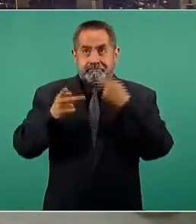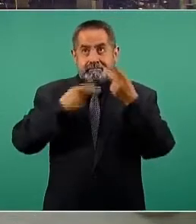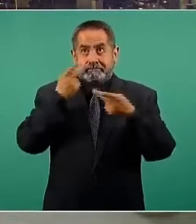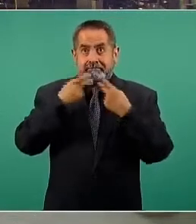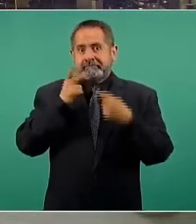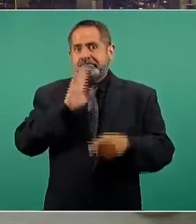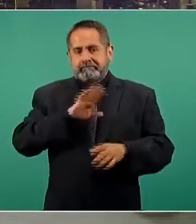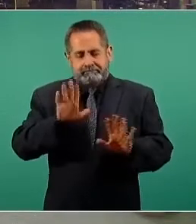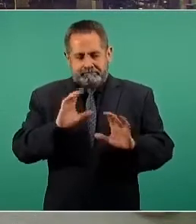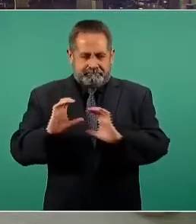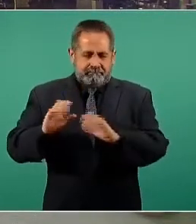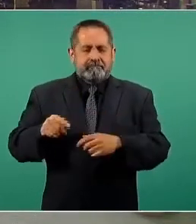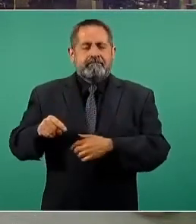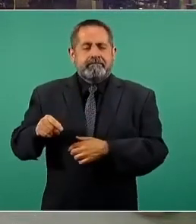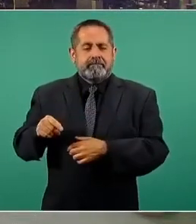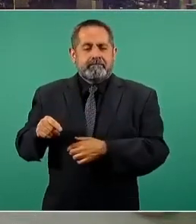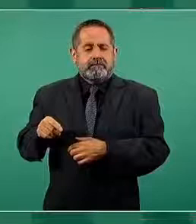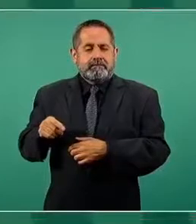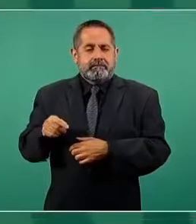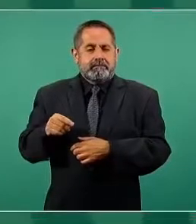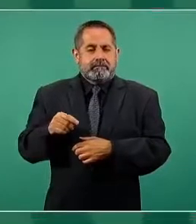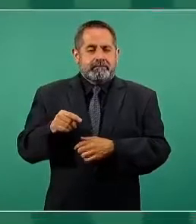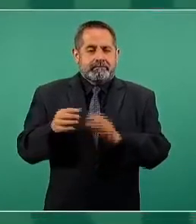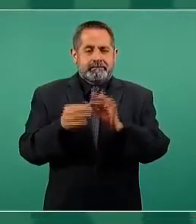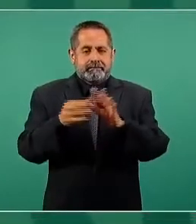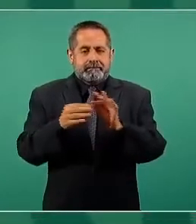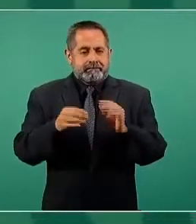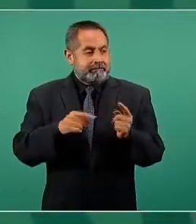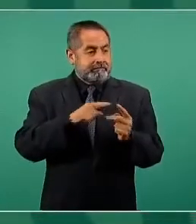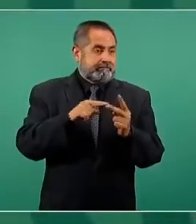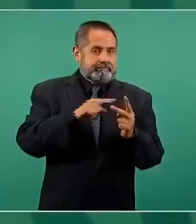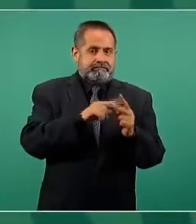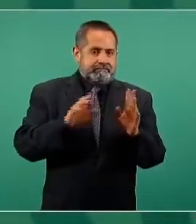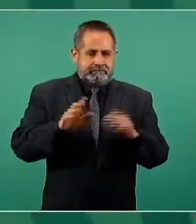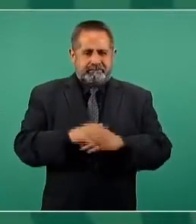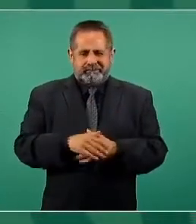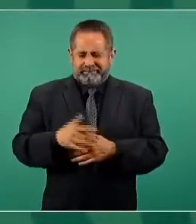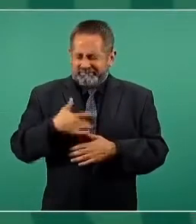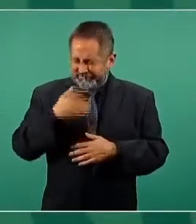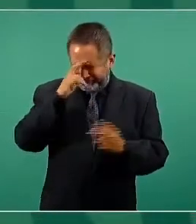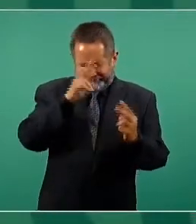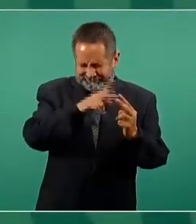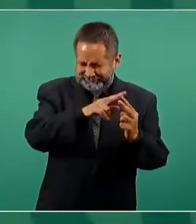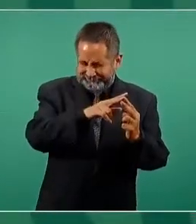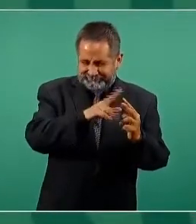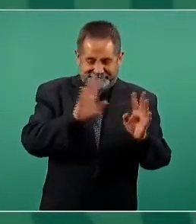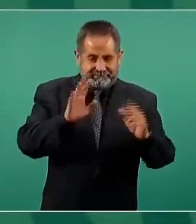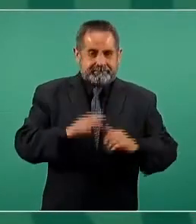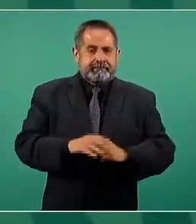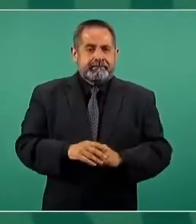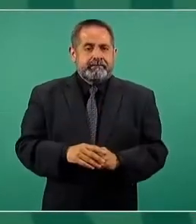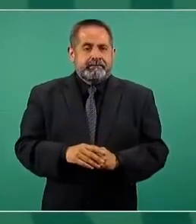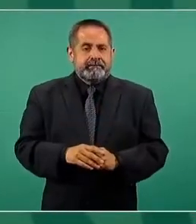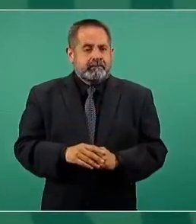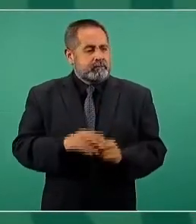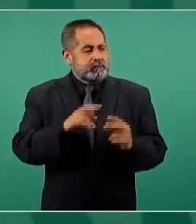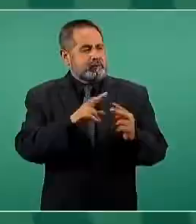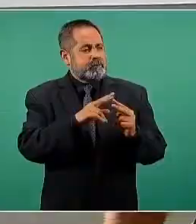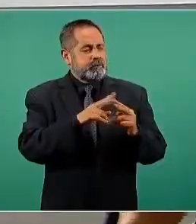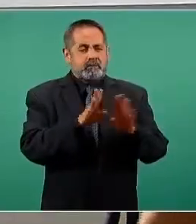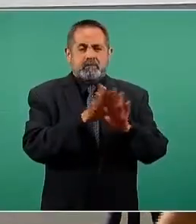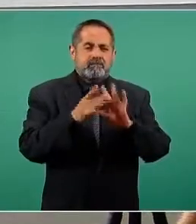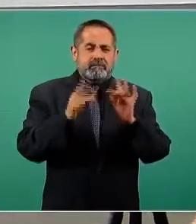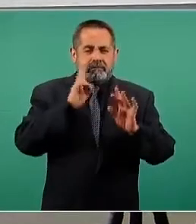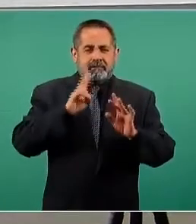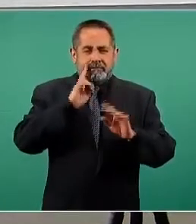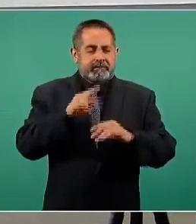desacreditando a la otra? Estoy seguro que es una u otra